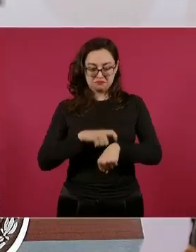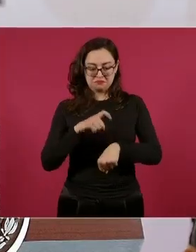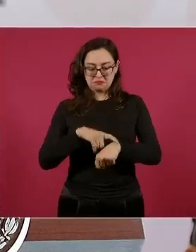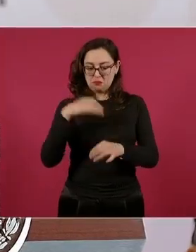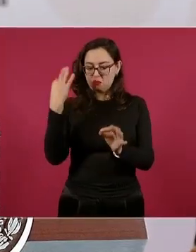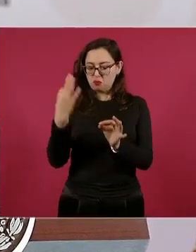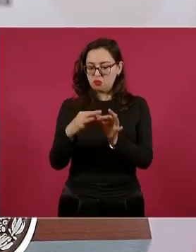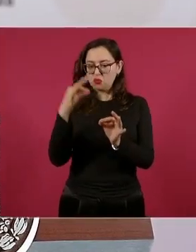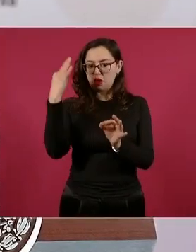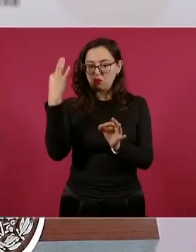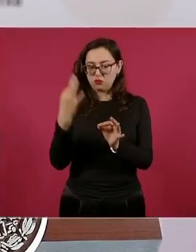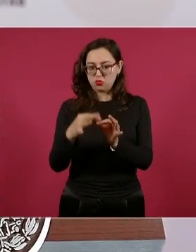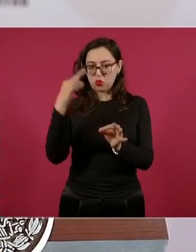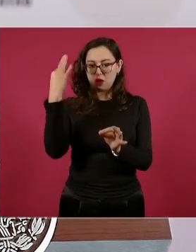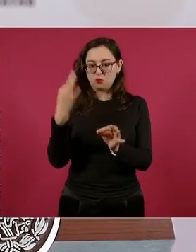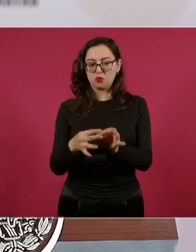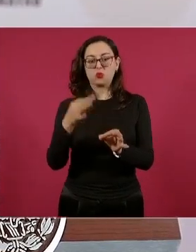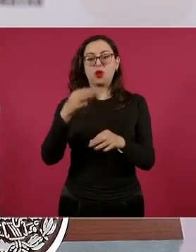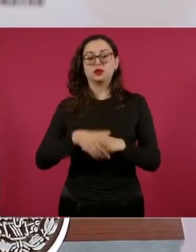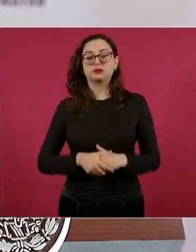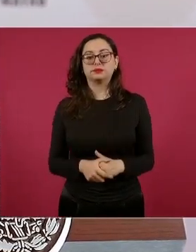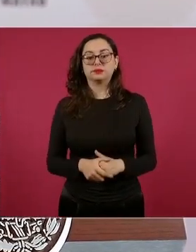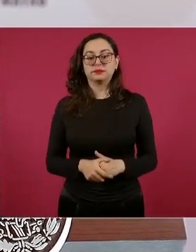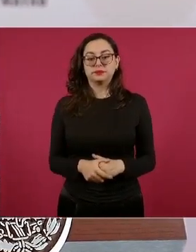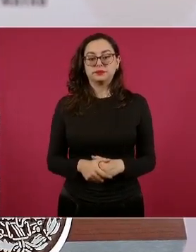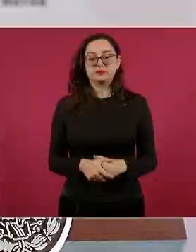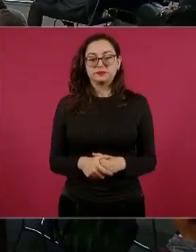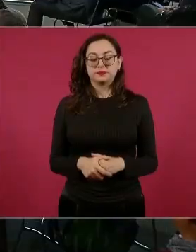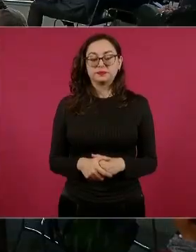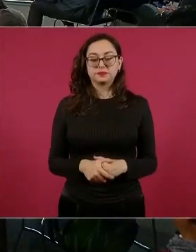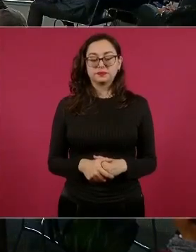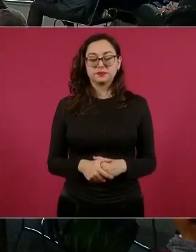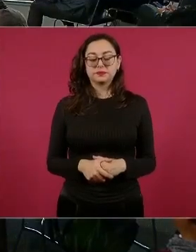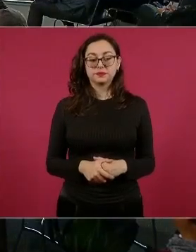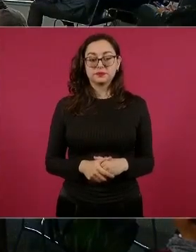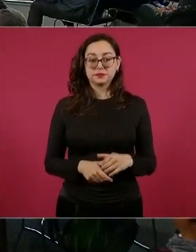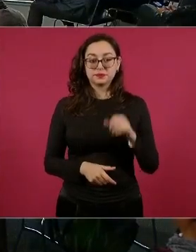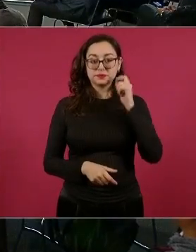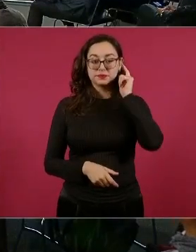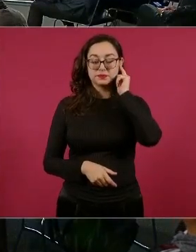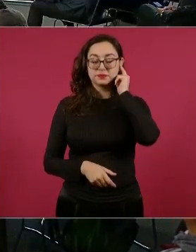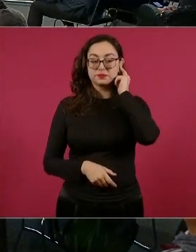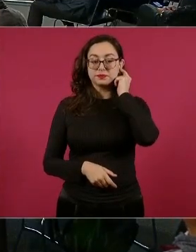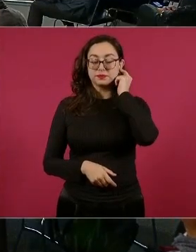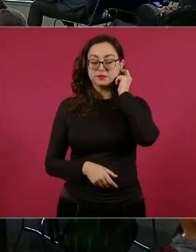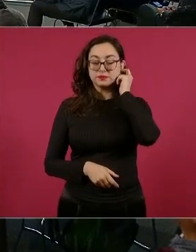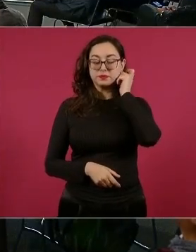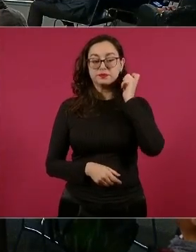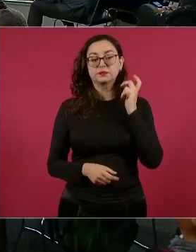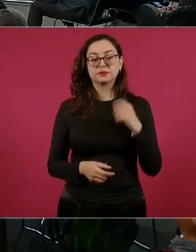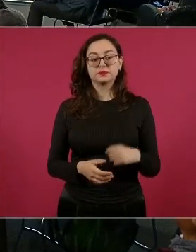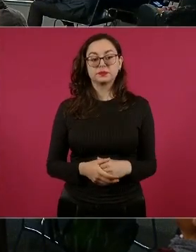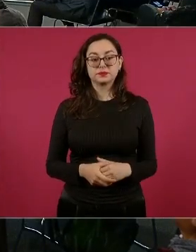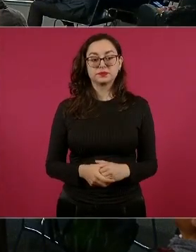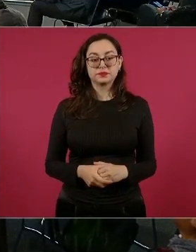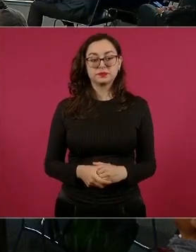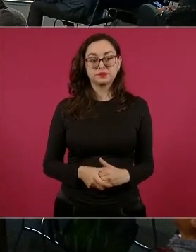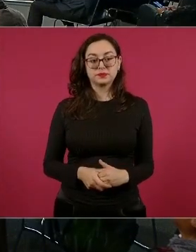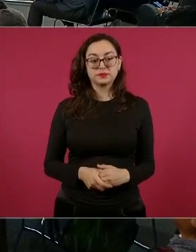desde